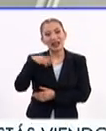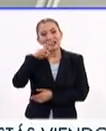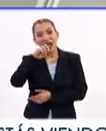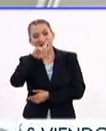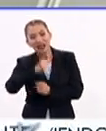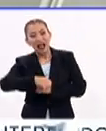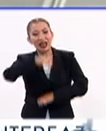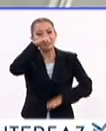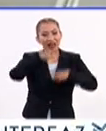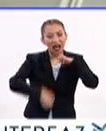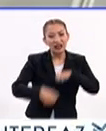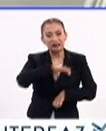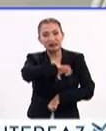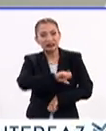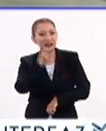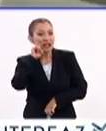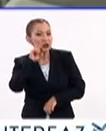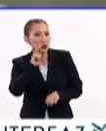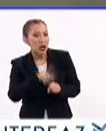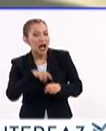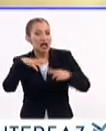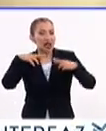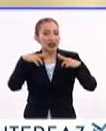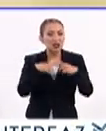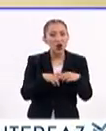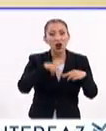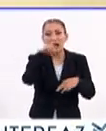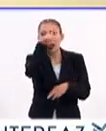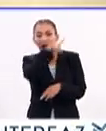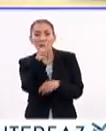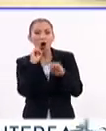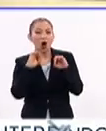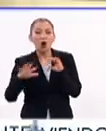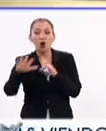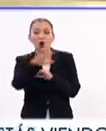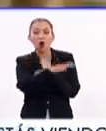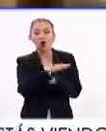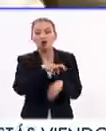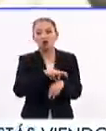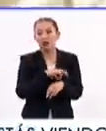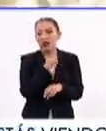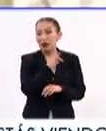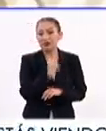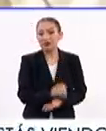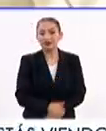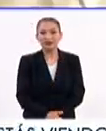raza, edad, orientación sexual, religión, lengua o condición médica.